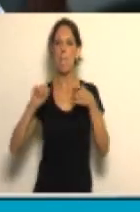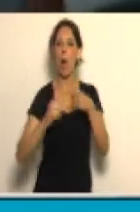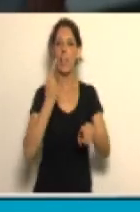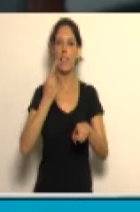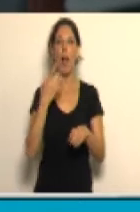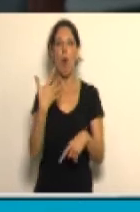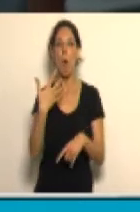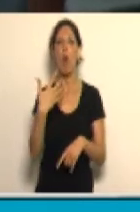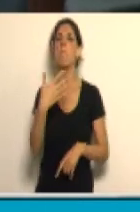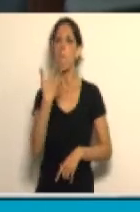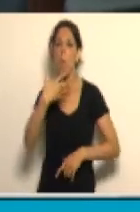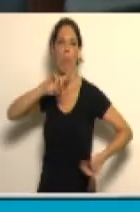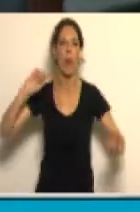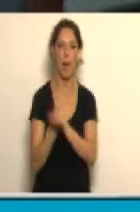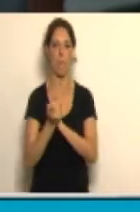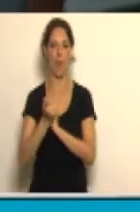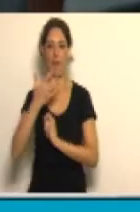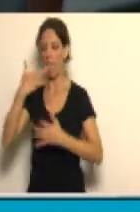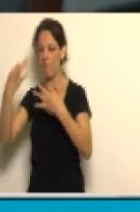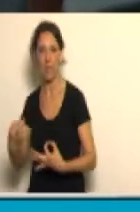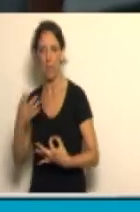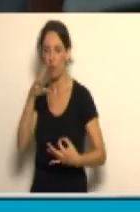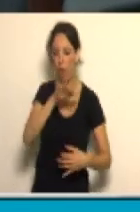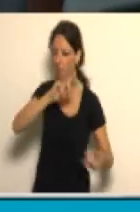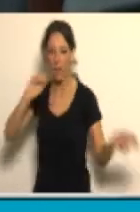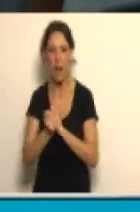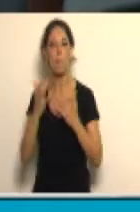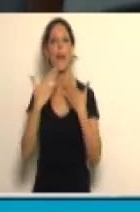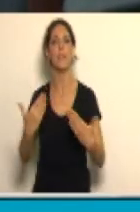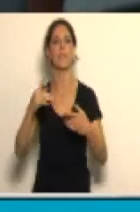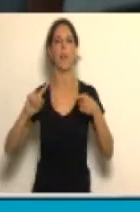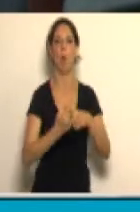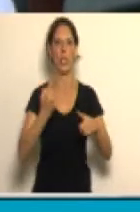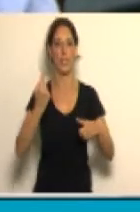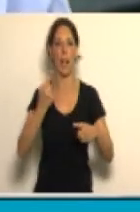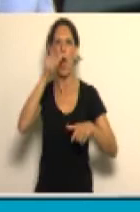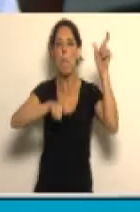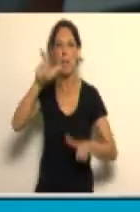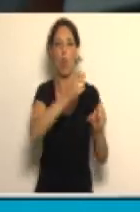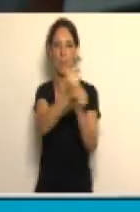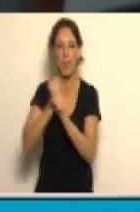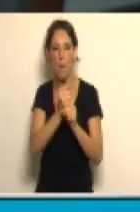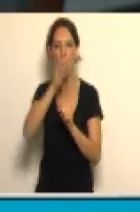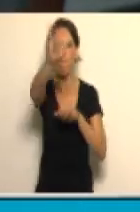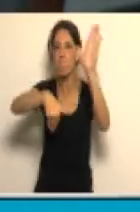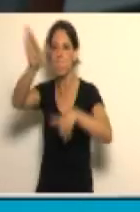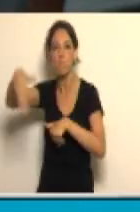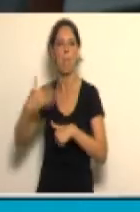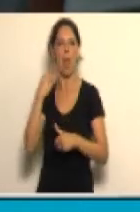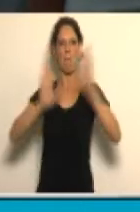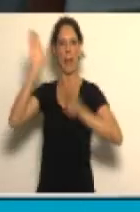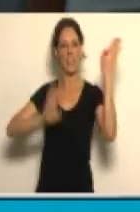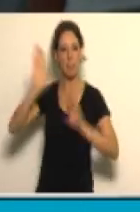de transformar la realidad, es haber convocado de nuevo a los trabajadores a que sean protagonistas,